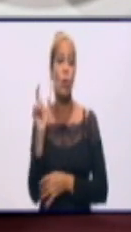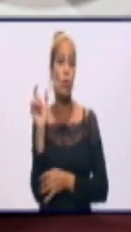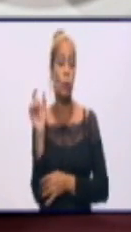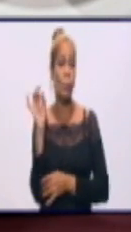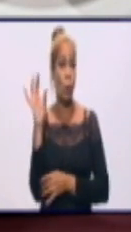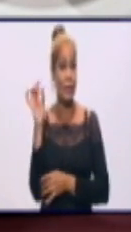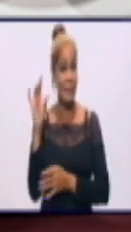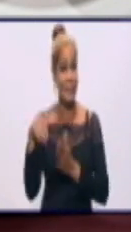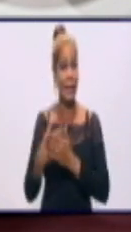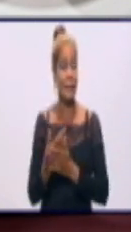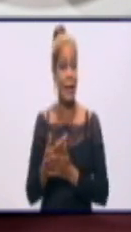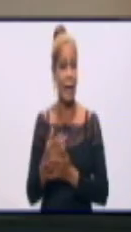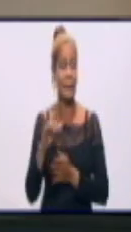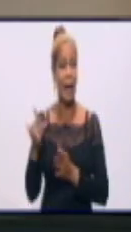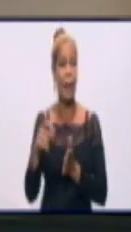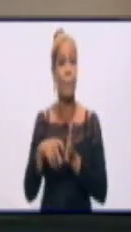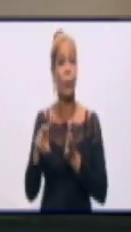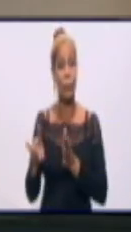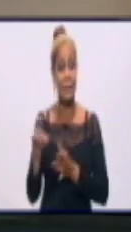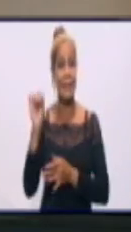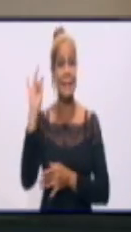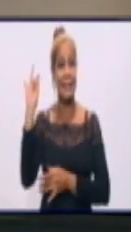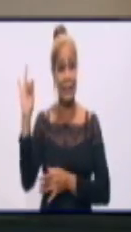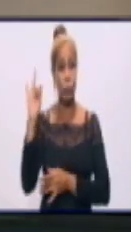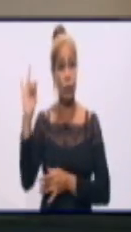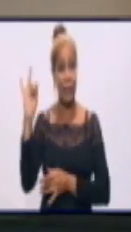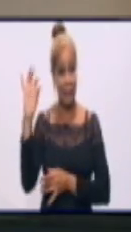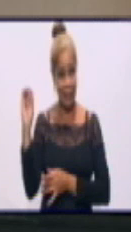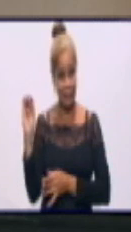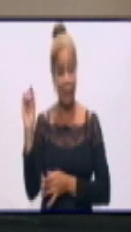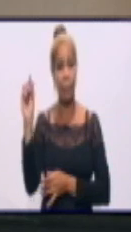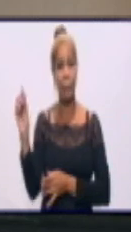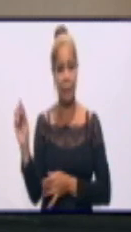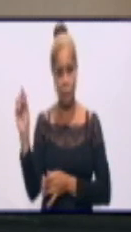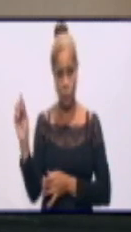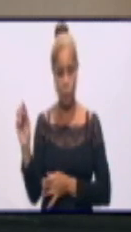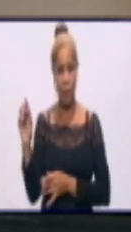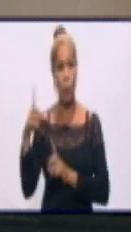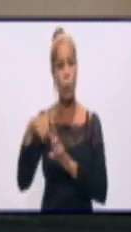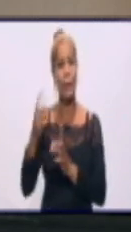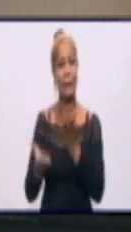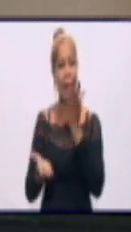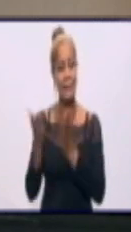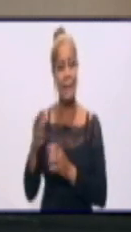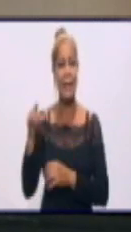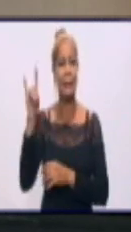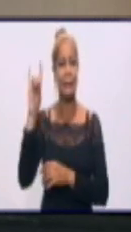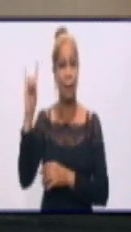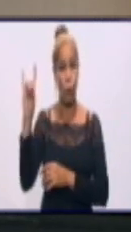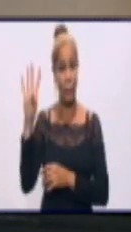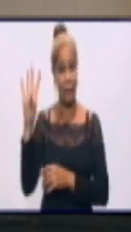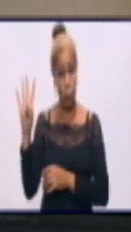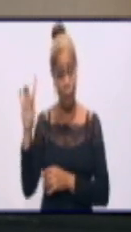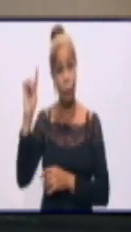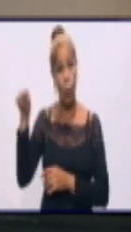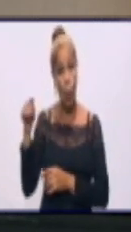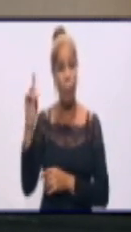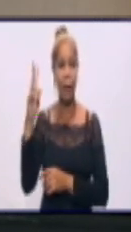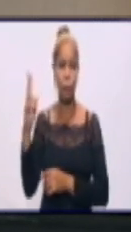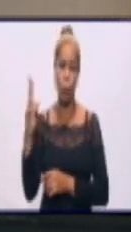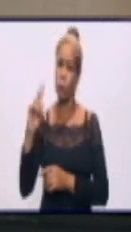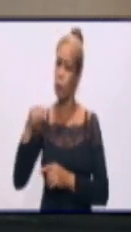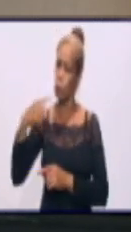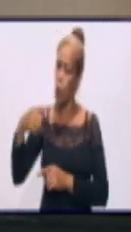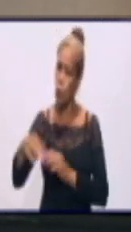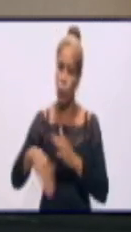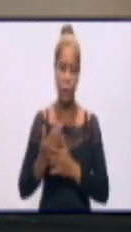la provincia reporta ya 770 casos. Con una tasa de incidencia de 94,2 que ha ido incrementándose paulatinamente.